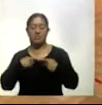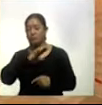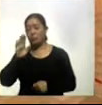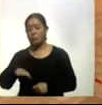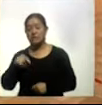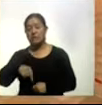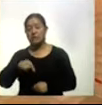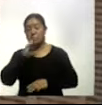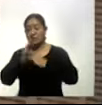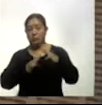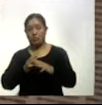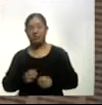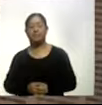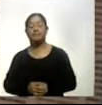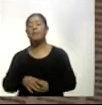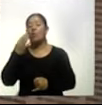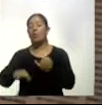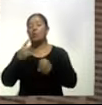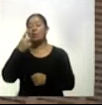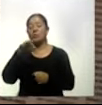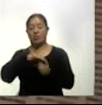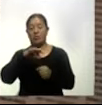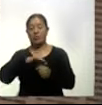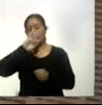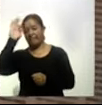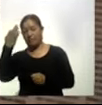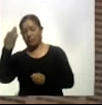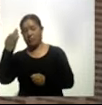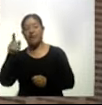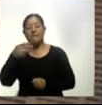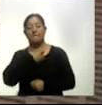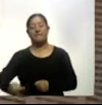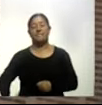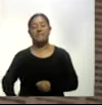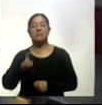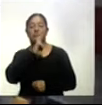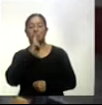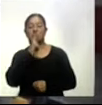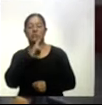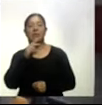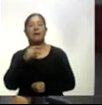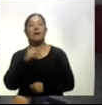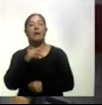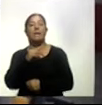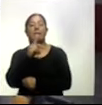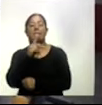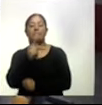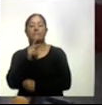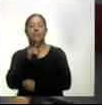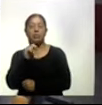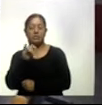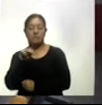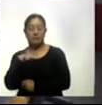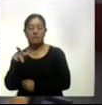último día para votar la amplia reforma constitucional del presidente de Rusia Vladimir Putin por la pandemia del coronavirus